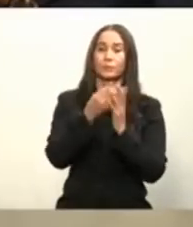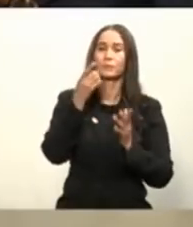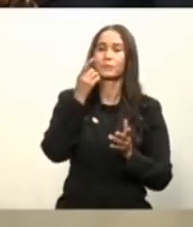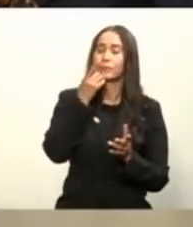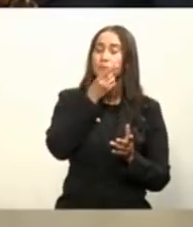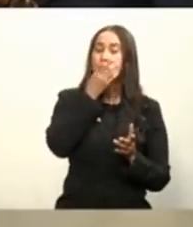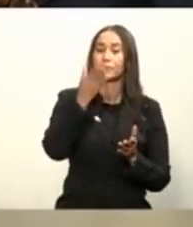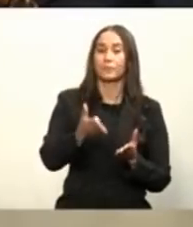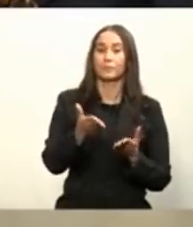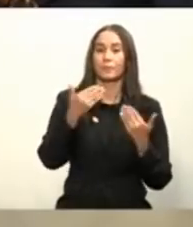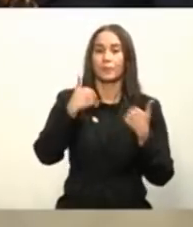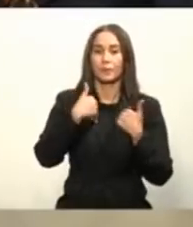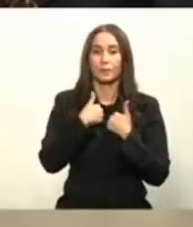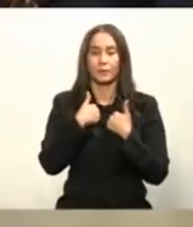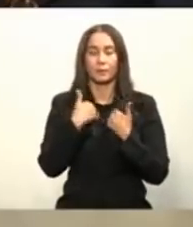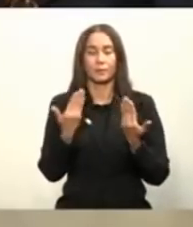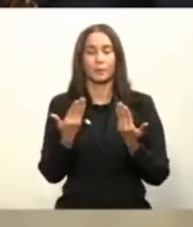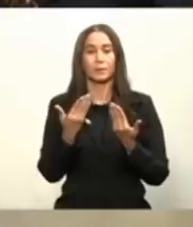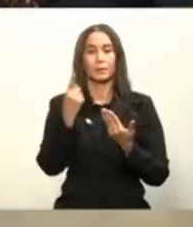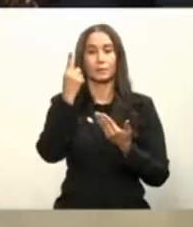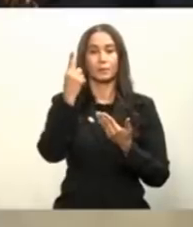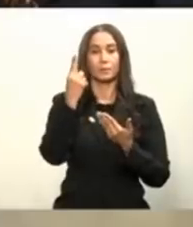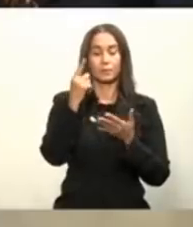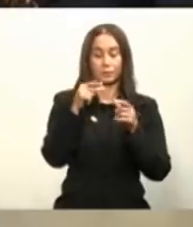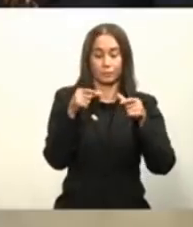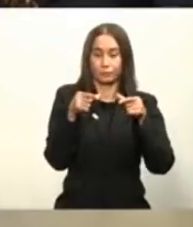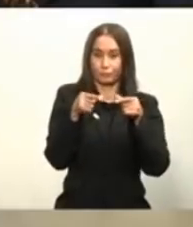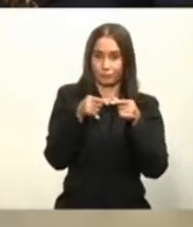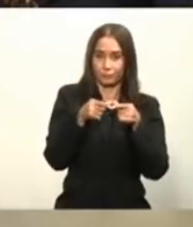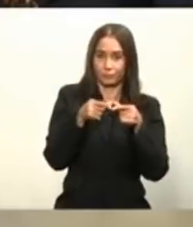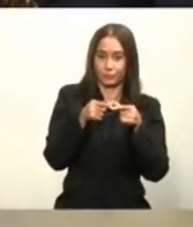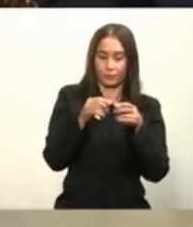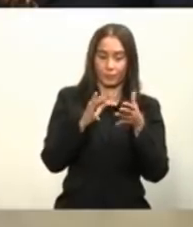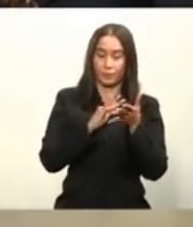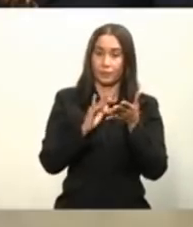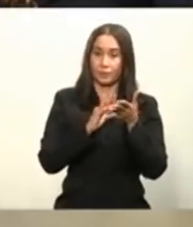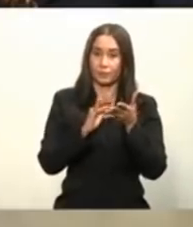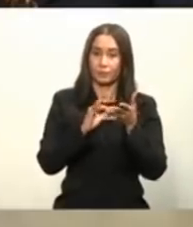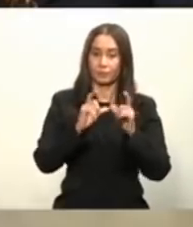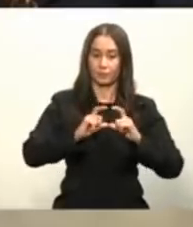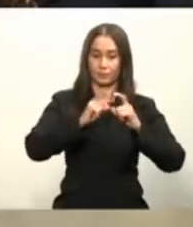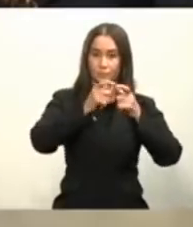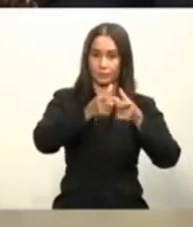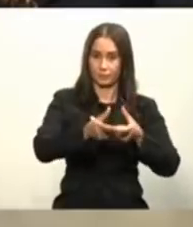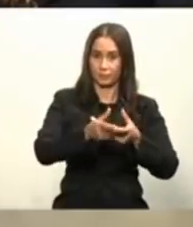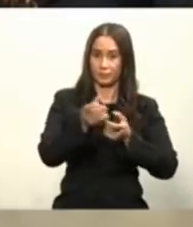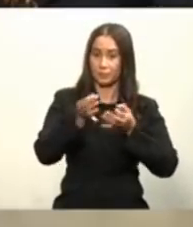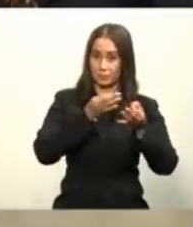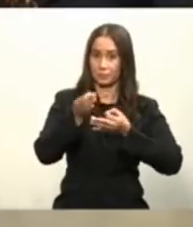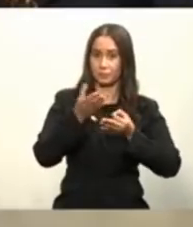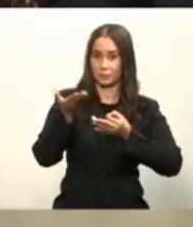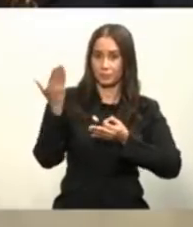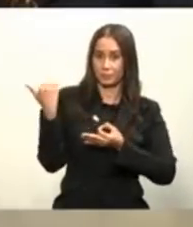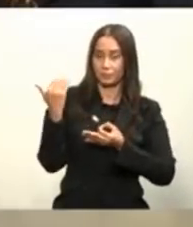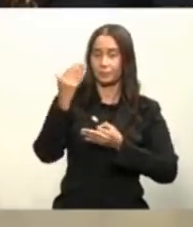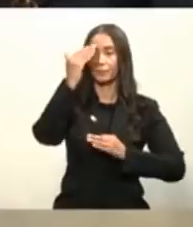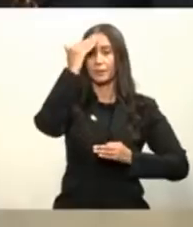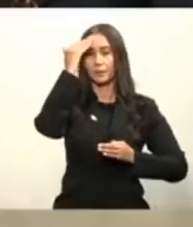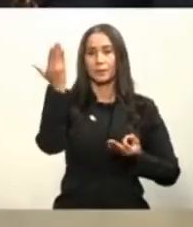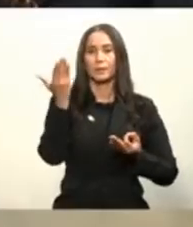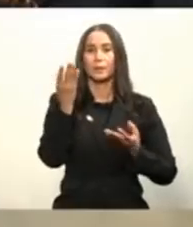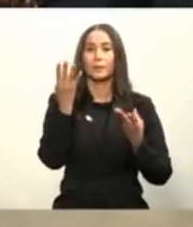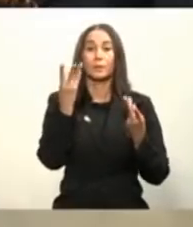tendrá una ficha tanto digital como física como ha explicado la vicepresidenta para saber